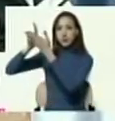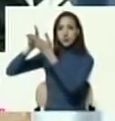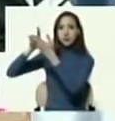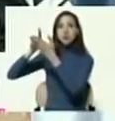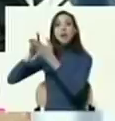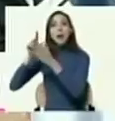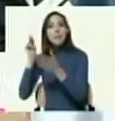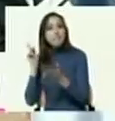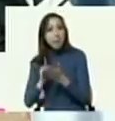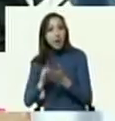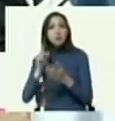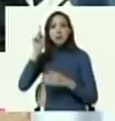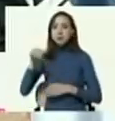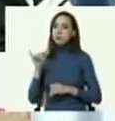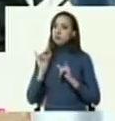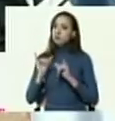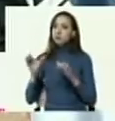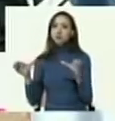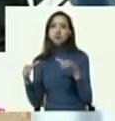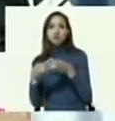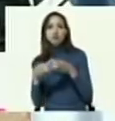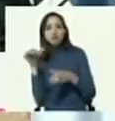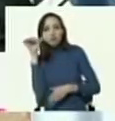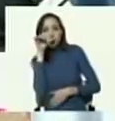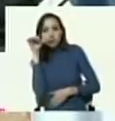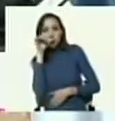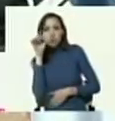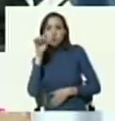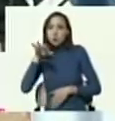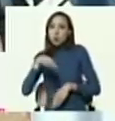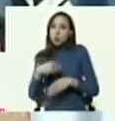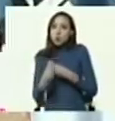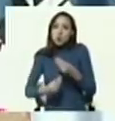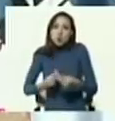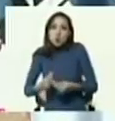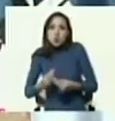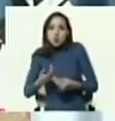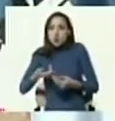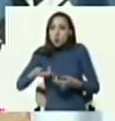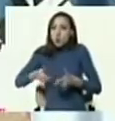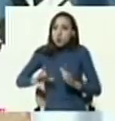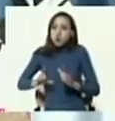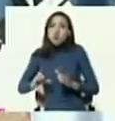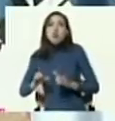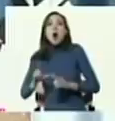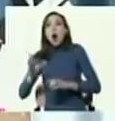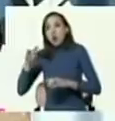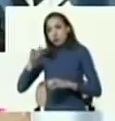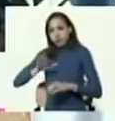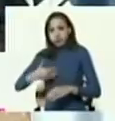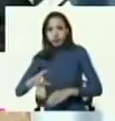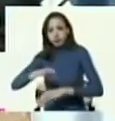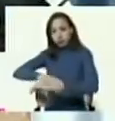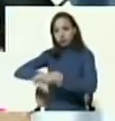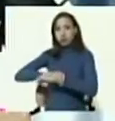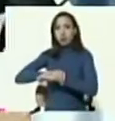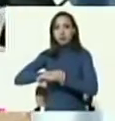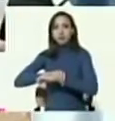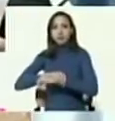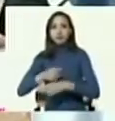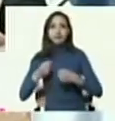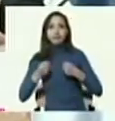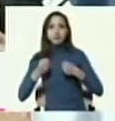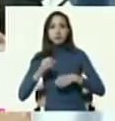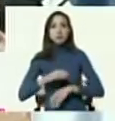narcotráfico, por lo cual se emitió una orden de captura en su contra. Así como hemos